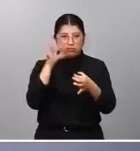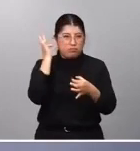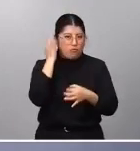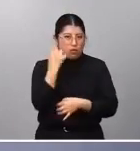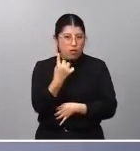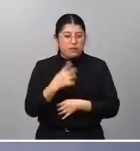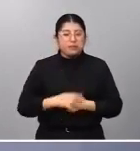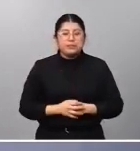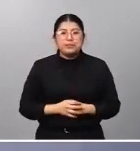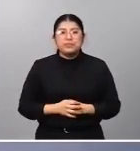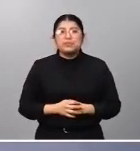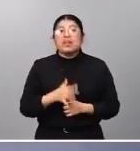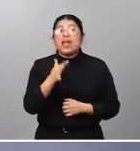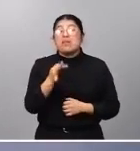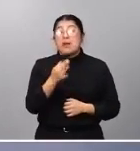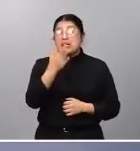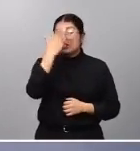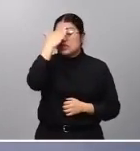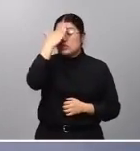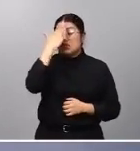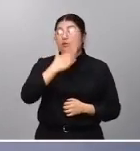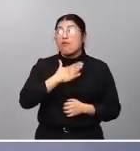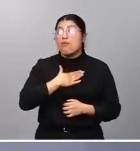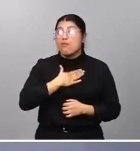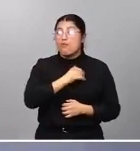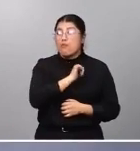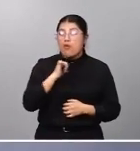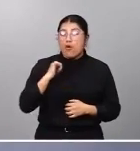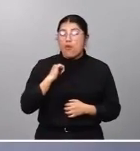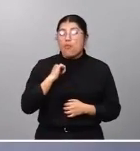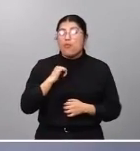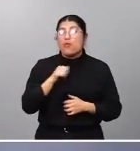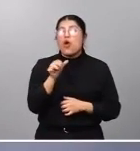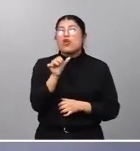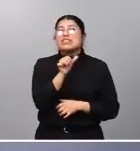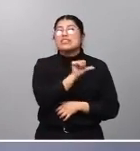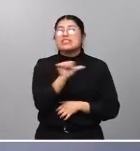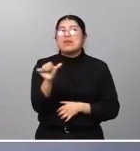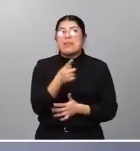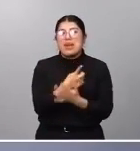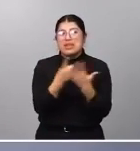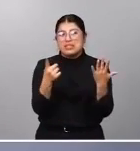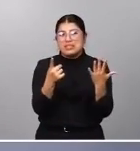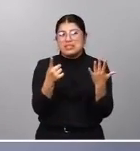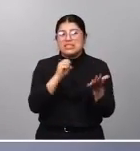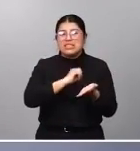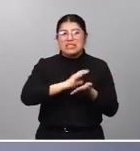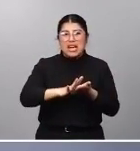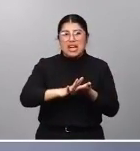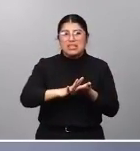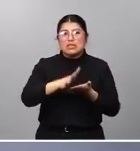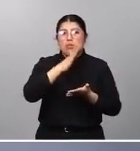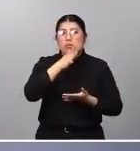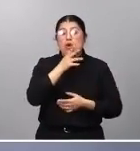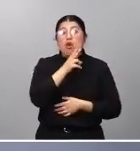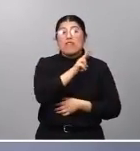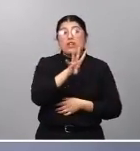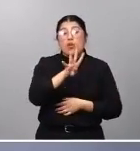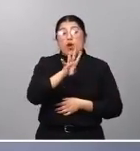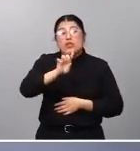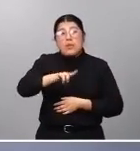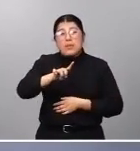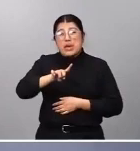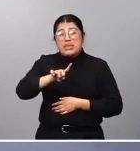partir de ahora gozarán de un título propio, de 16 semanas de gratuidad de escuela infantil durante los 24 primeros meses